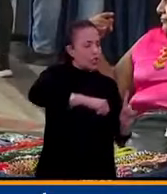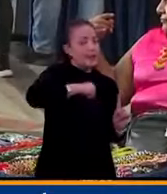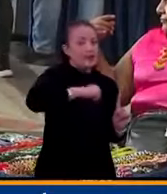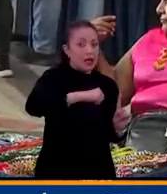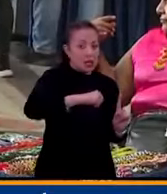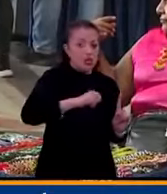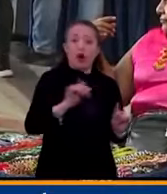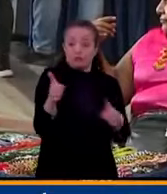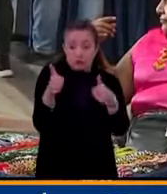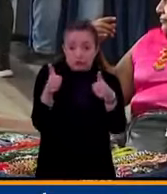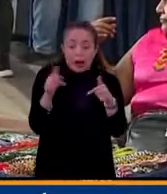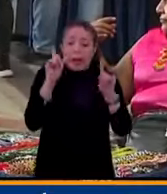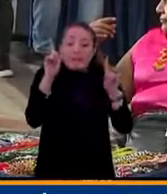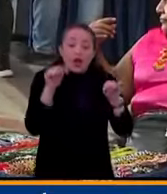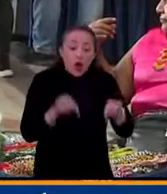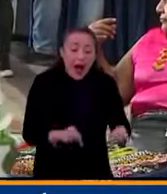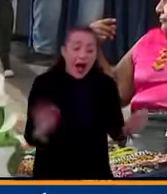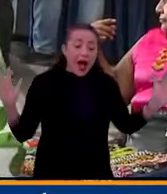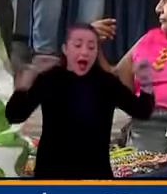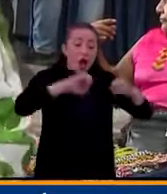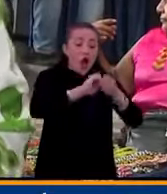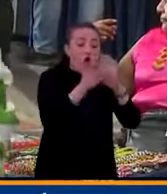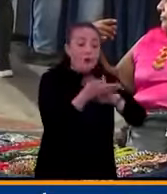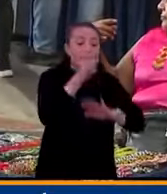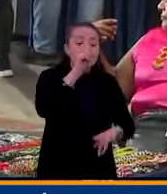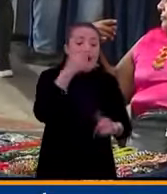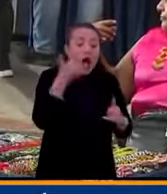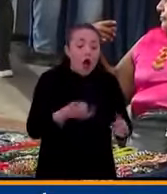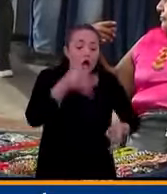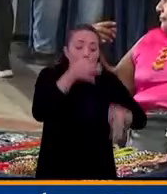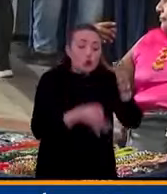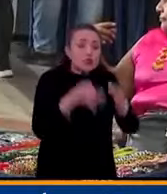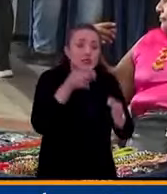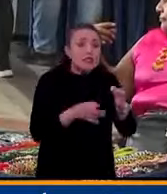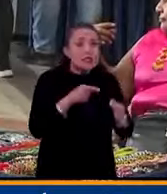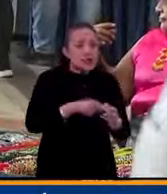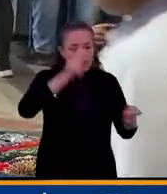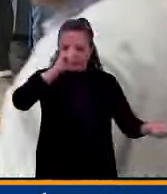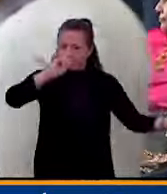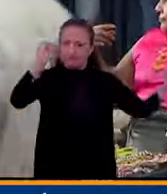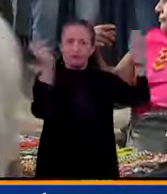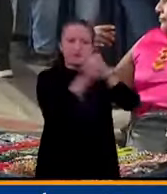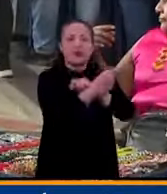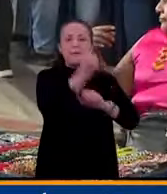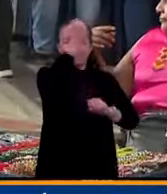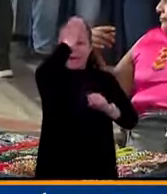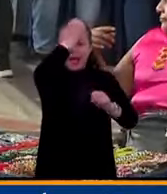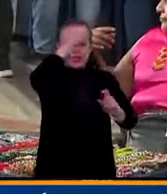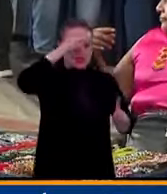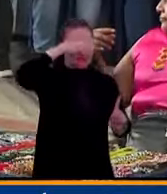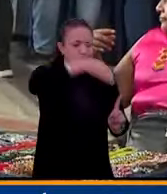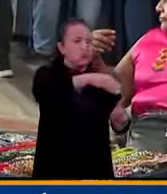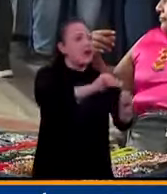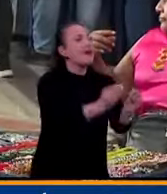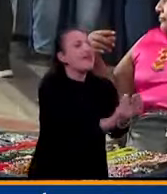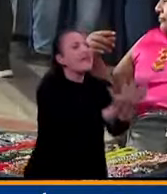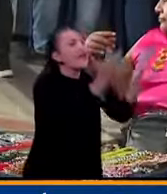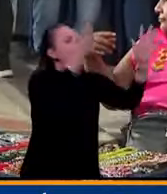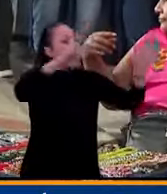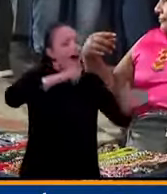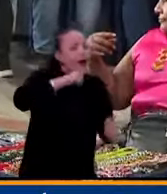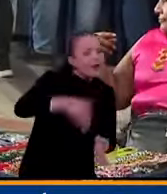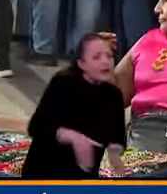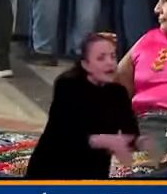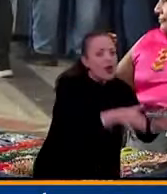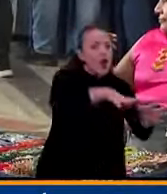COP16 la justicia cambió esa idea y ahora entonces puso en el centro a la naturaleza, por eso escuchamos que un río o